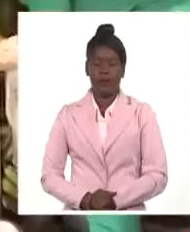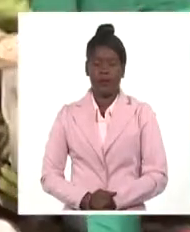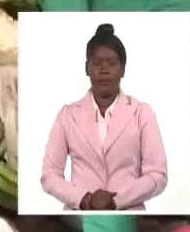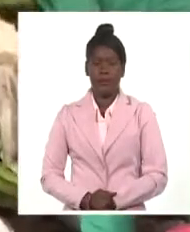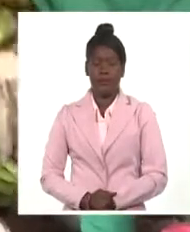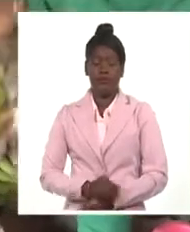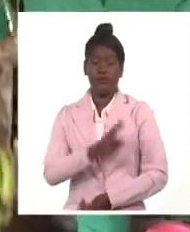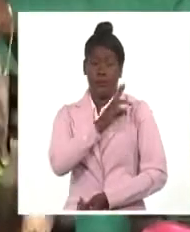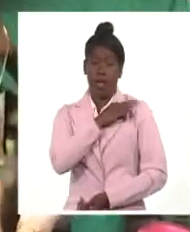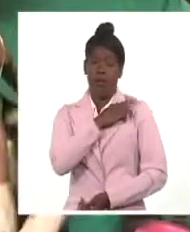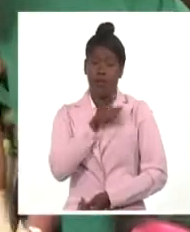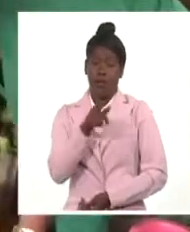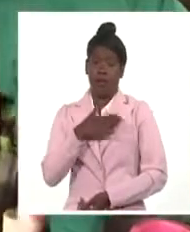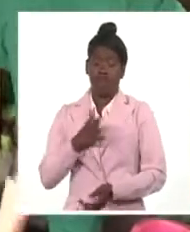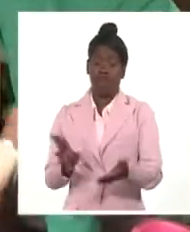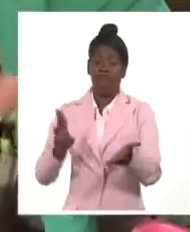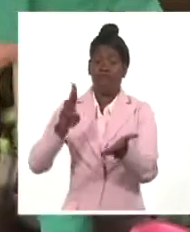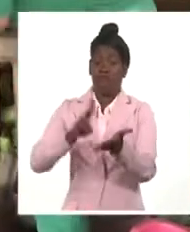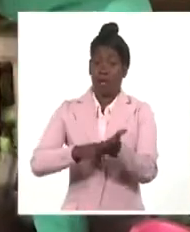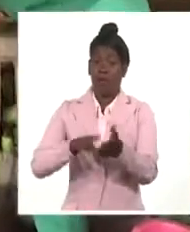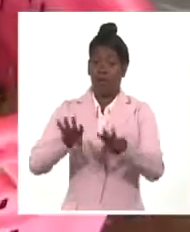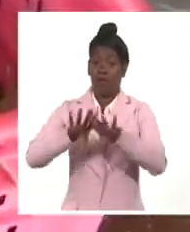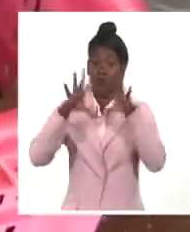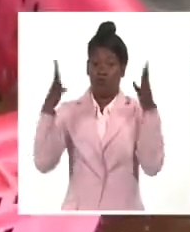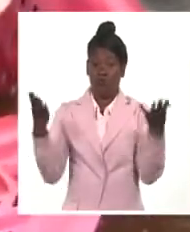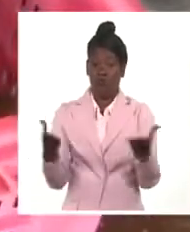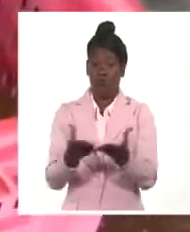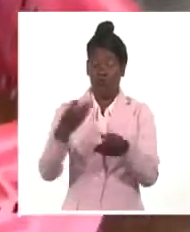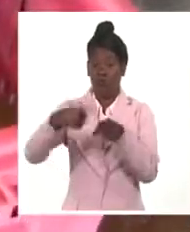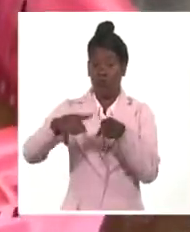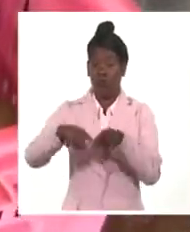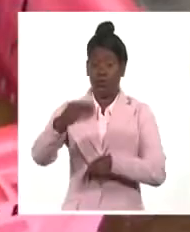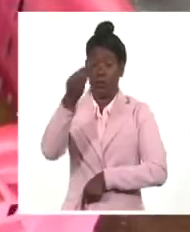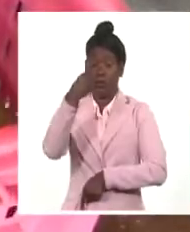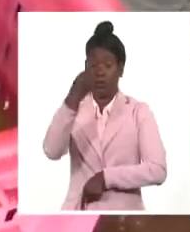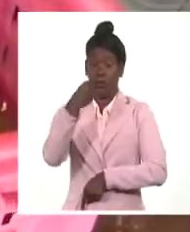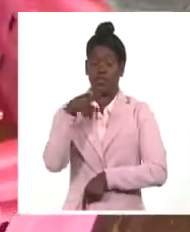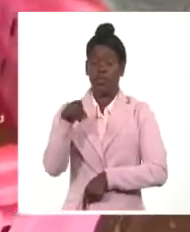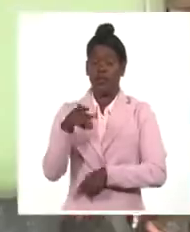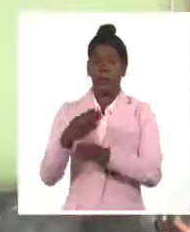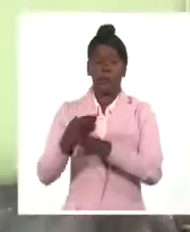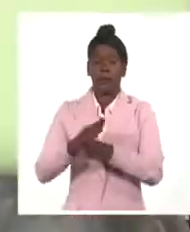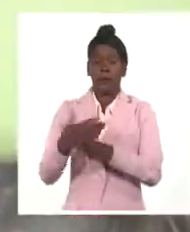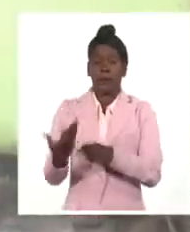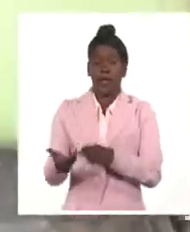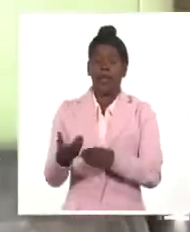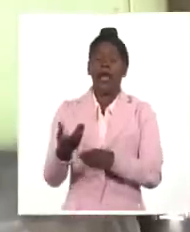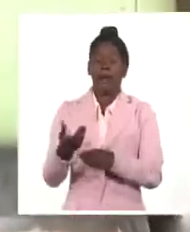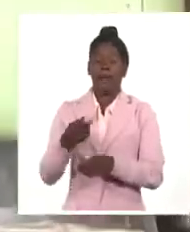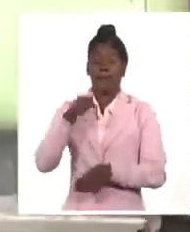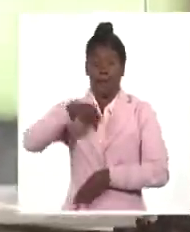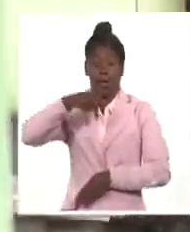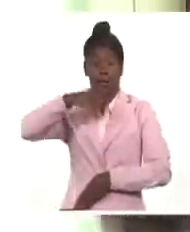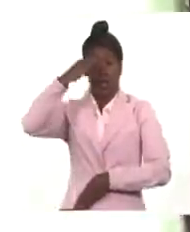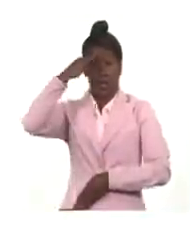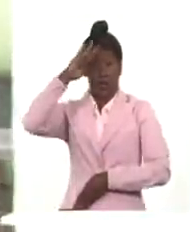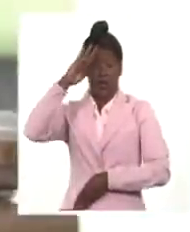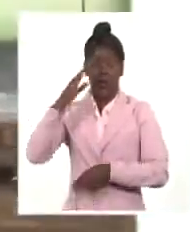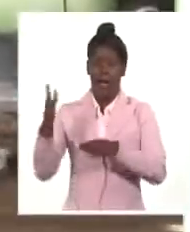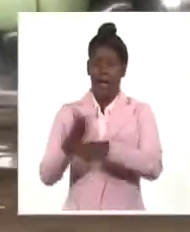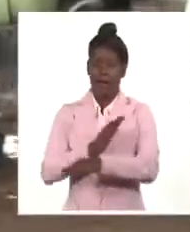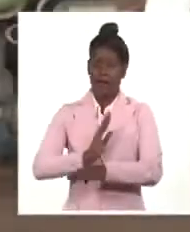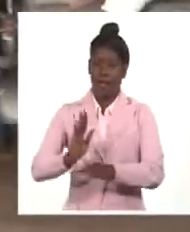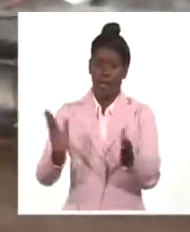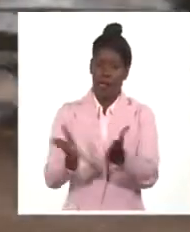Latina y el Caribe de pérdidas y desperdicios de alimentos significa que en el caso de Cuba los estudios indican